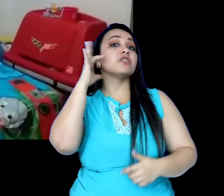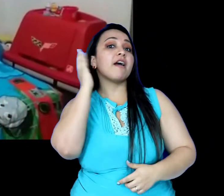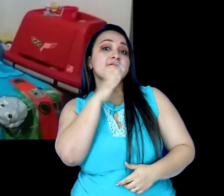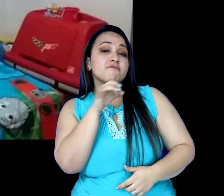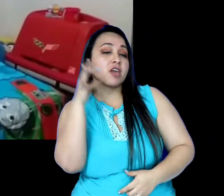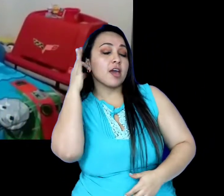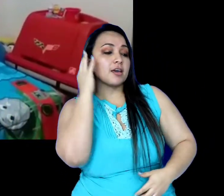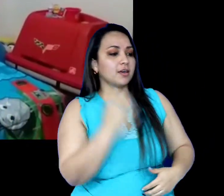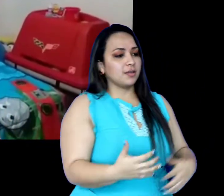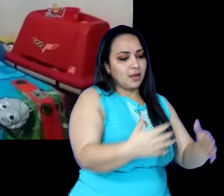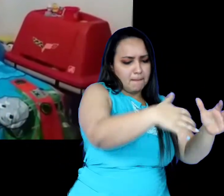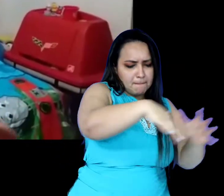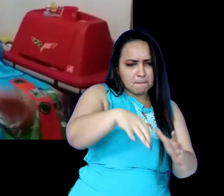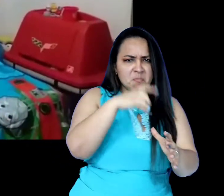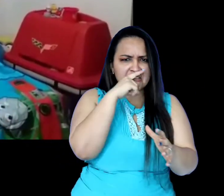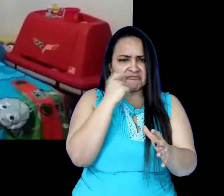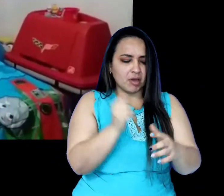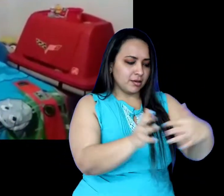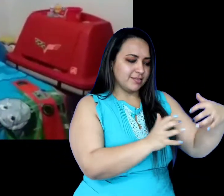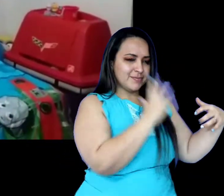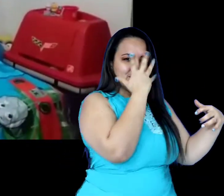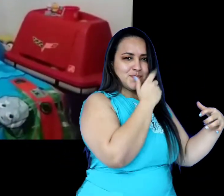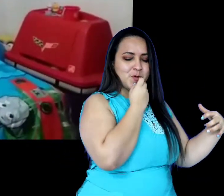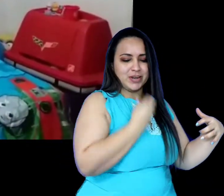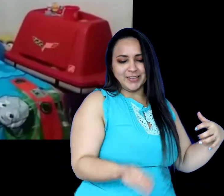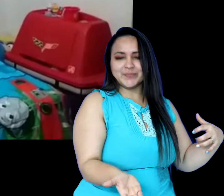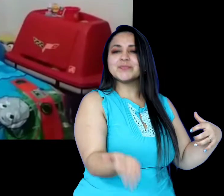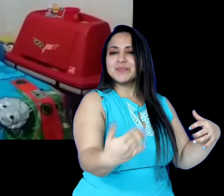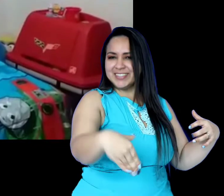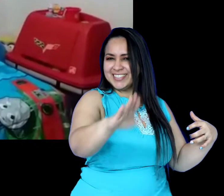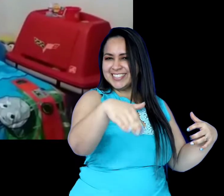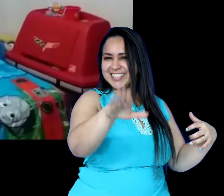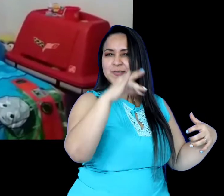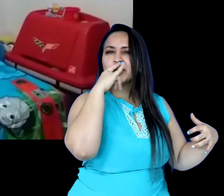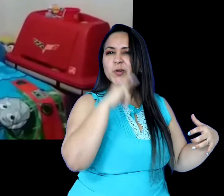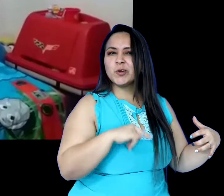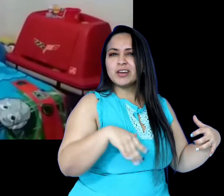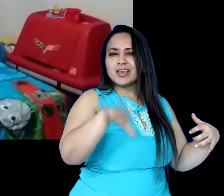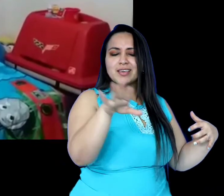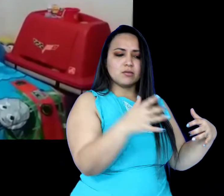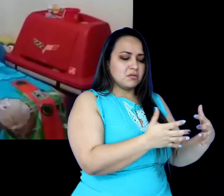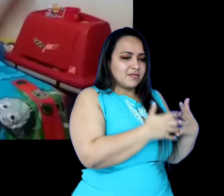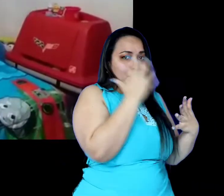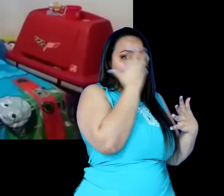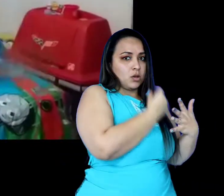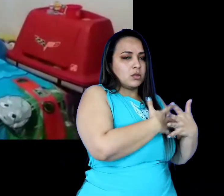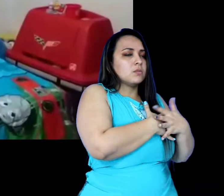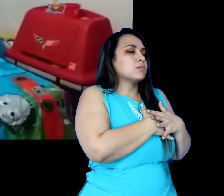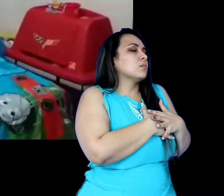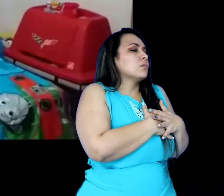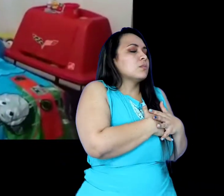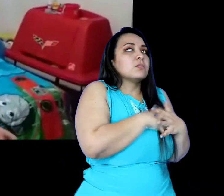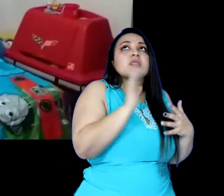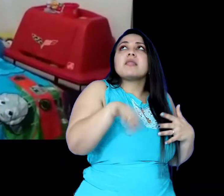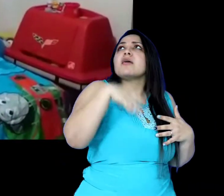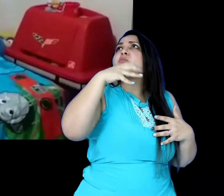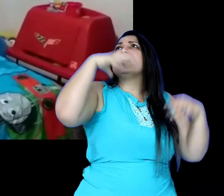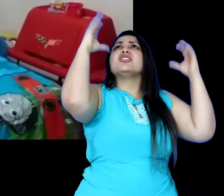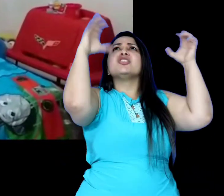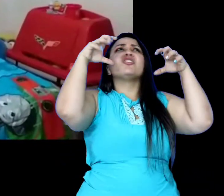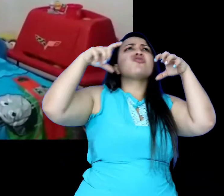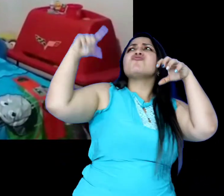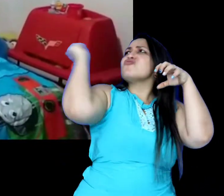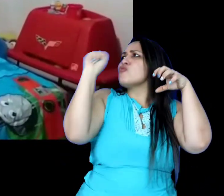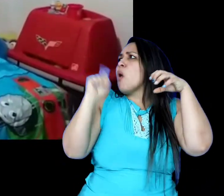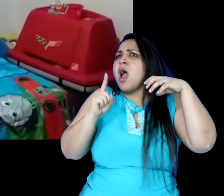batatas más feas y ella se quedó con las más bonitas. Luego empezó a tronar y a llover. La viejita